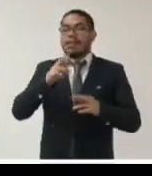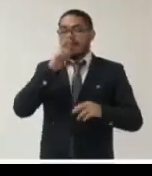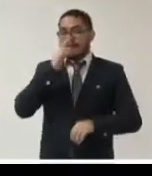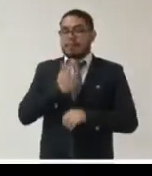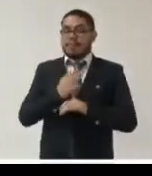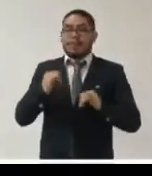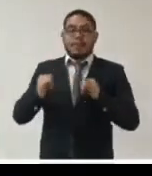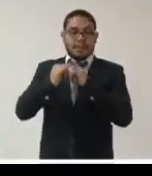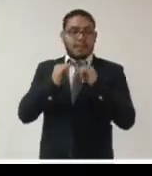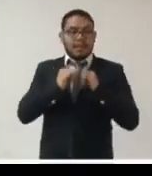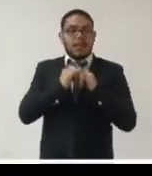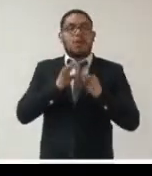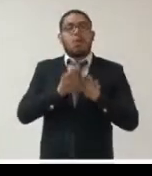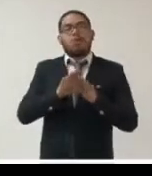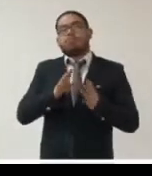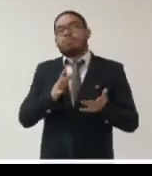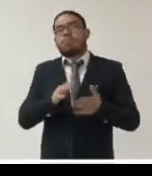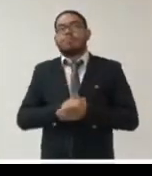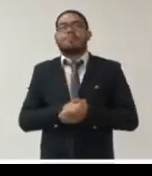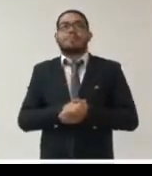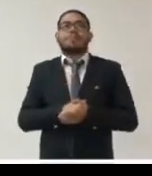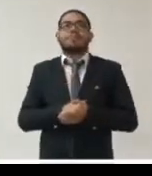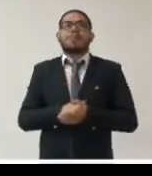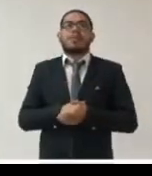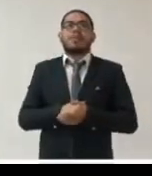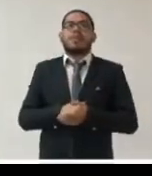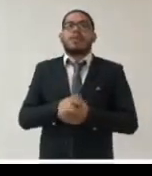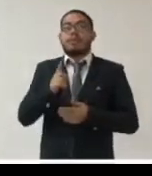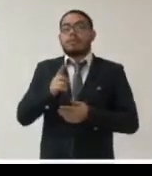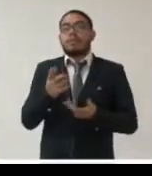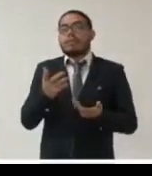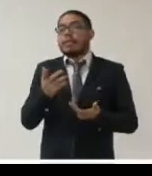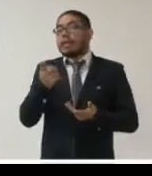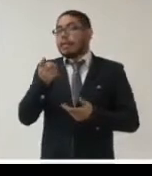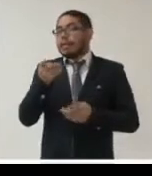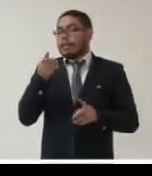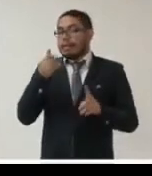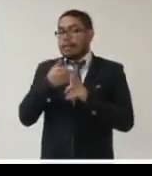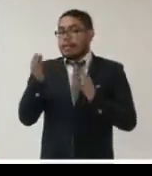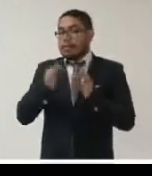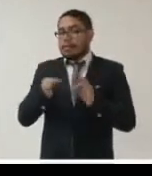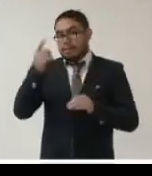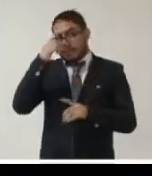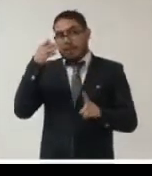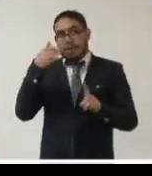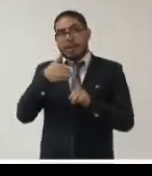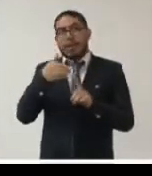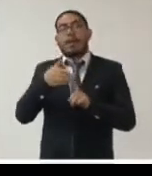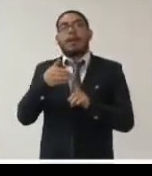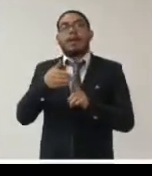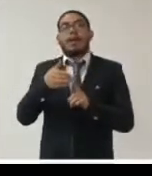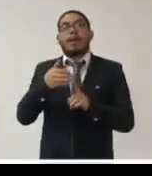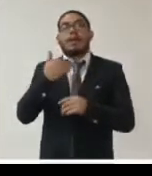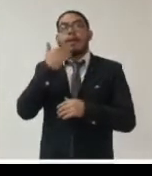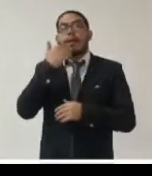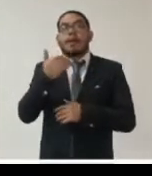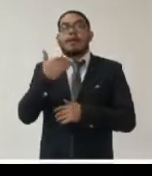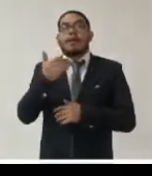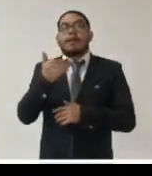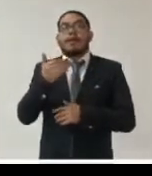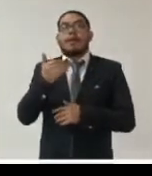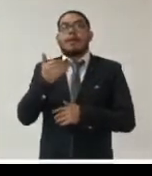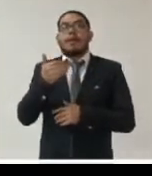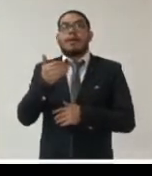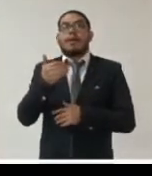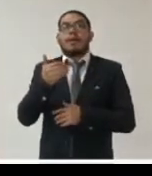marco constitucional como normativo ya que esto también resulta clave para garantizar el funcionamiento de la entidad en